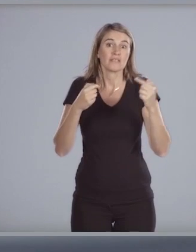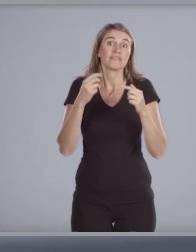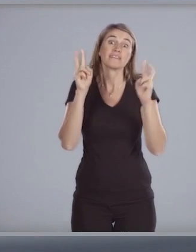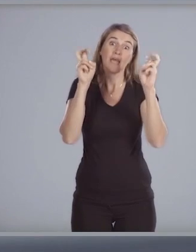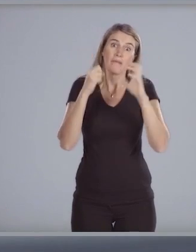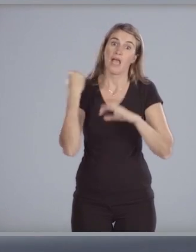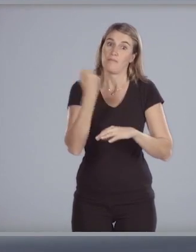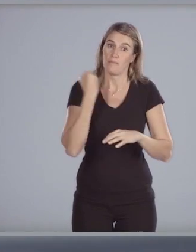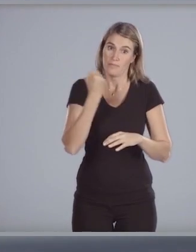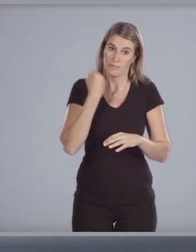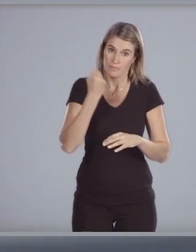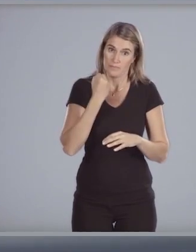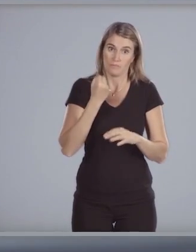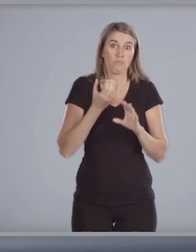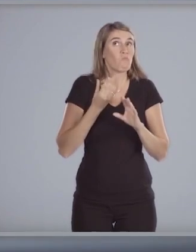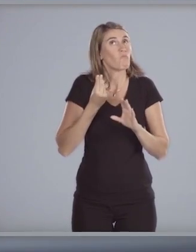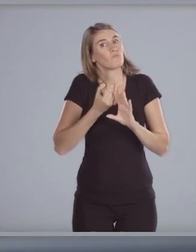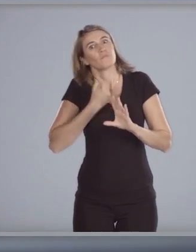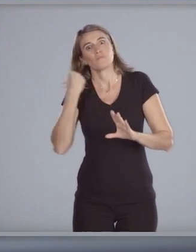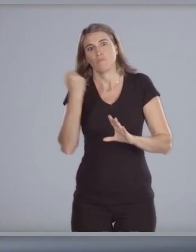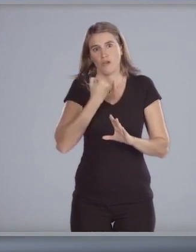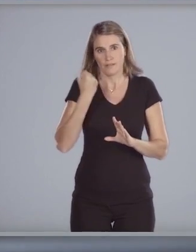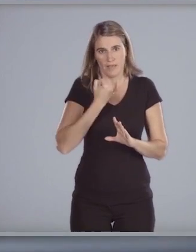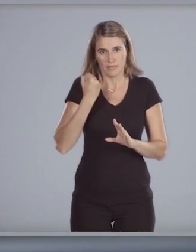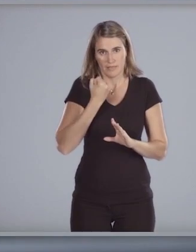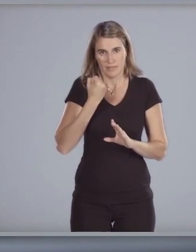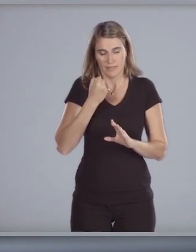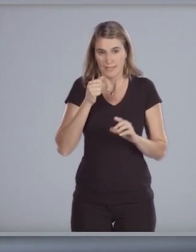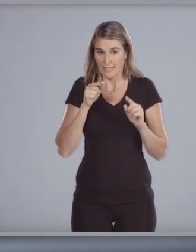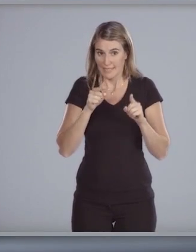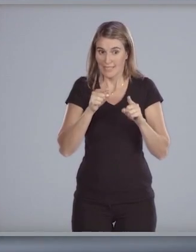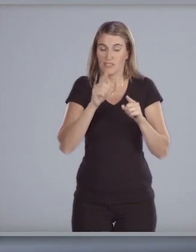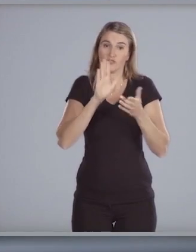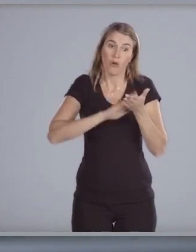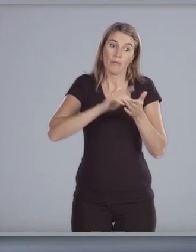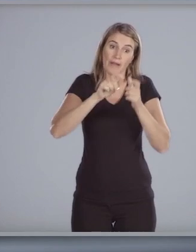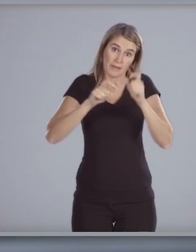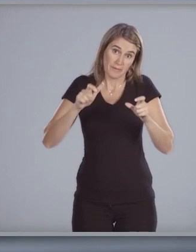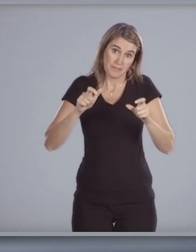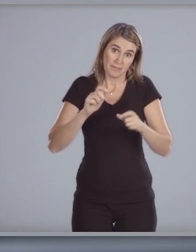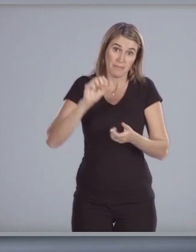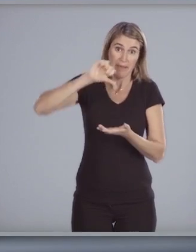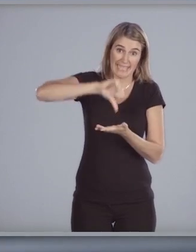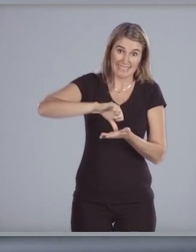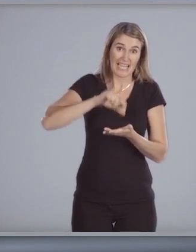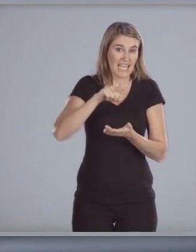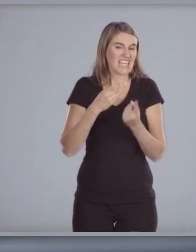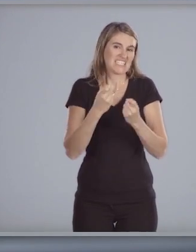asuntos medulares trascendentes importantes de la agenda del país